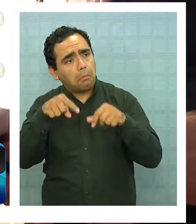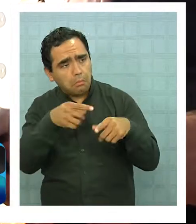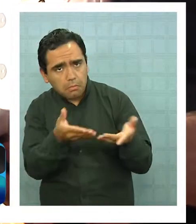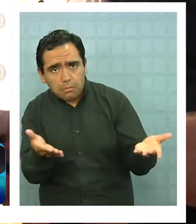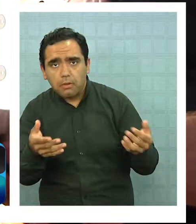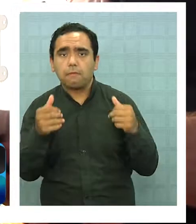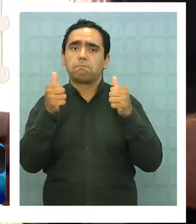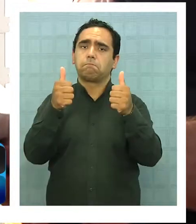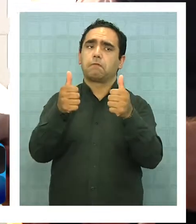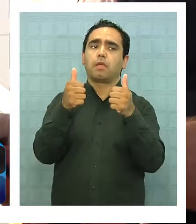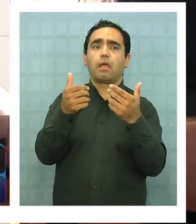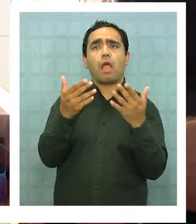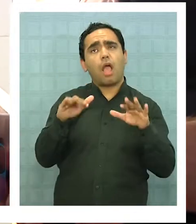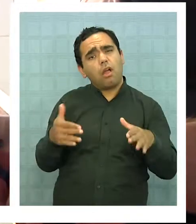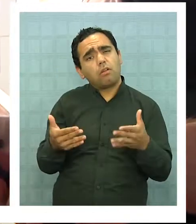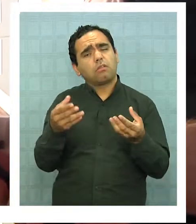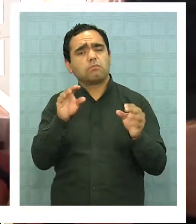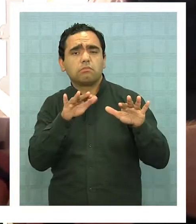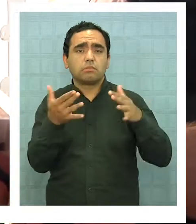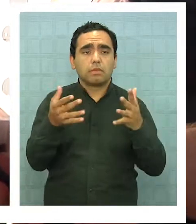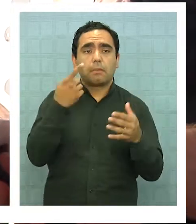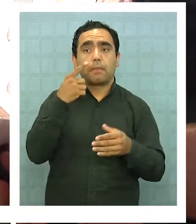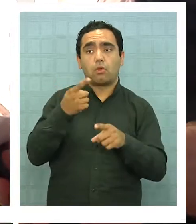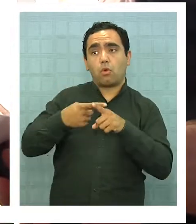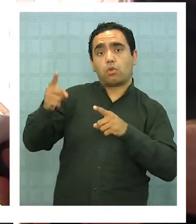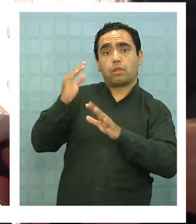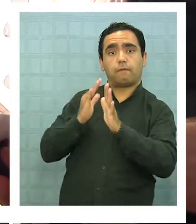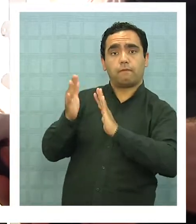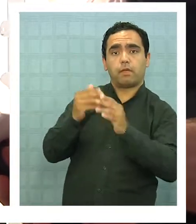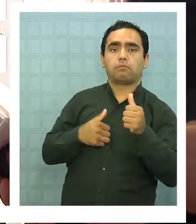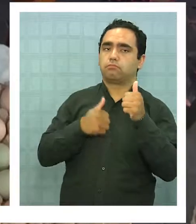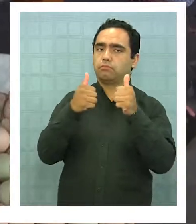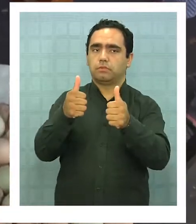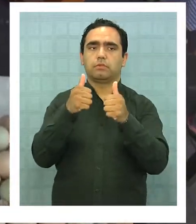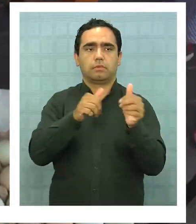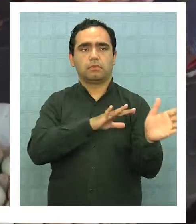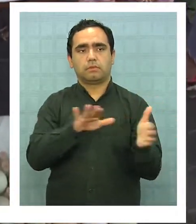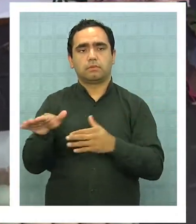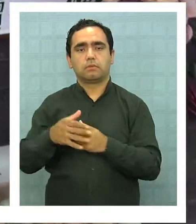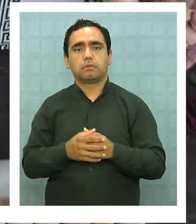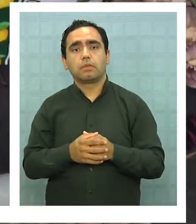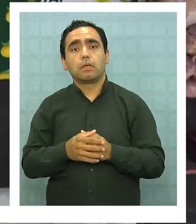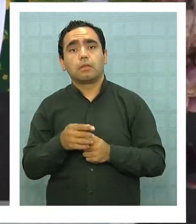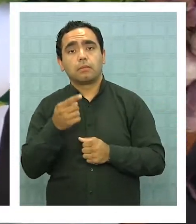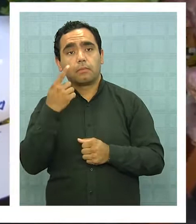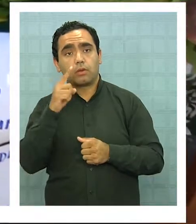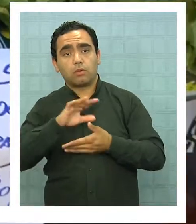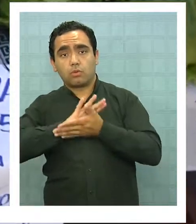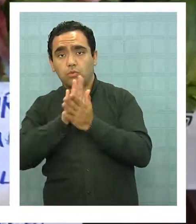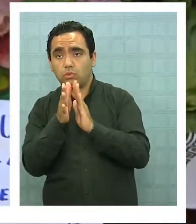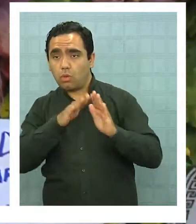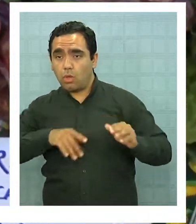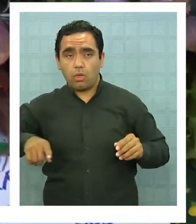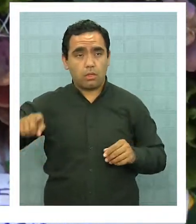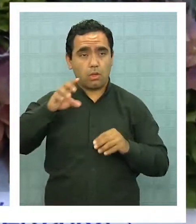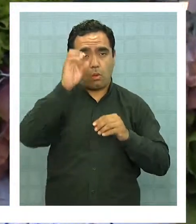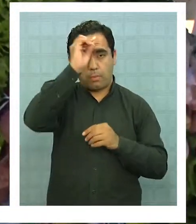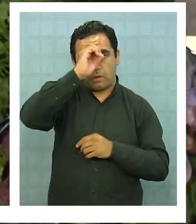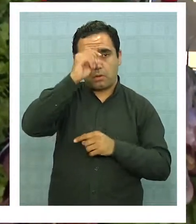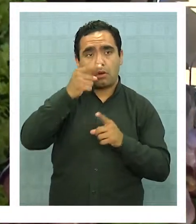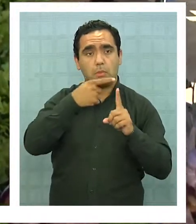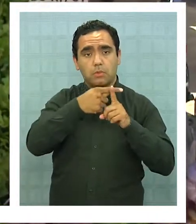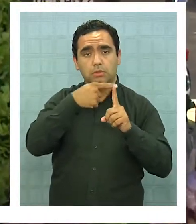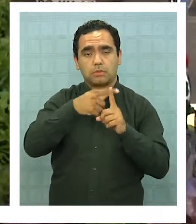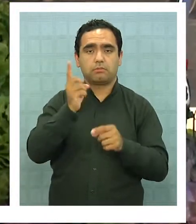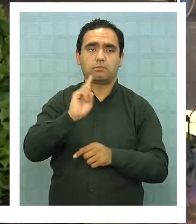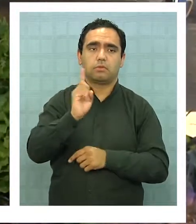Ahora, bueno, pero he estado en otra feria y excelente. Sin embargo, no todas las opiniones fueron favorables,